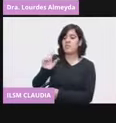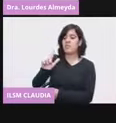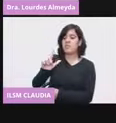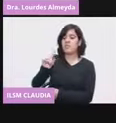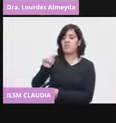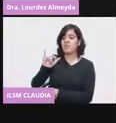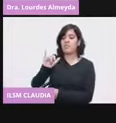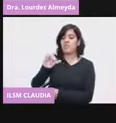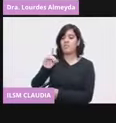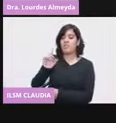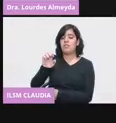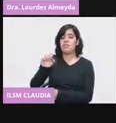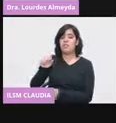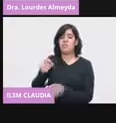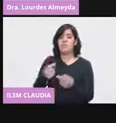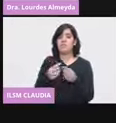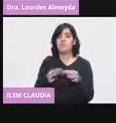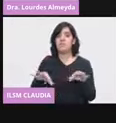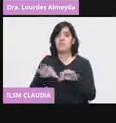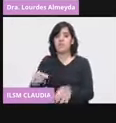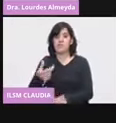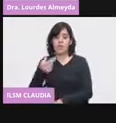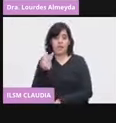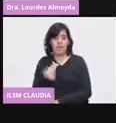de ángulo de 90 grados.